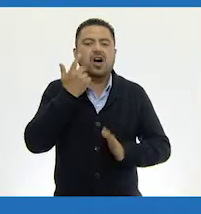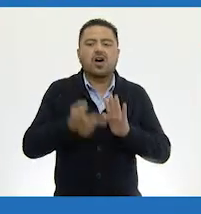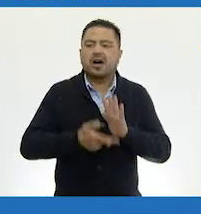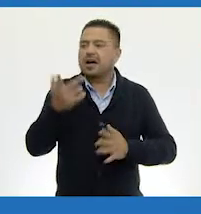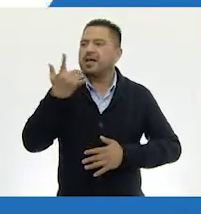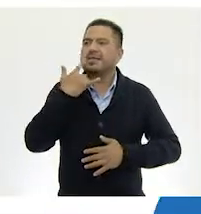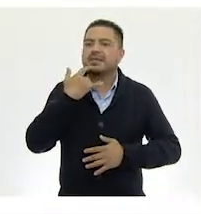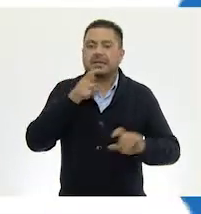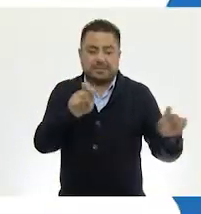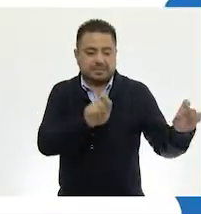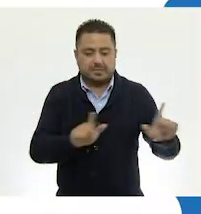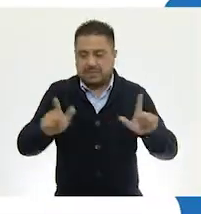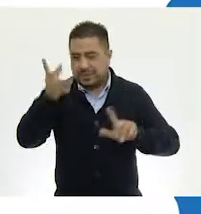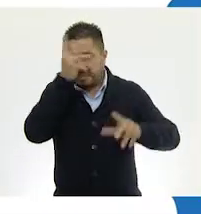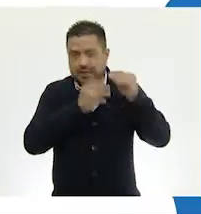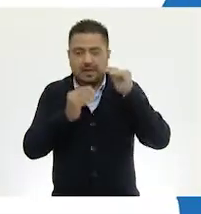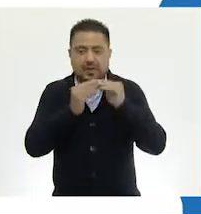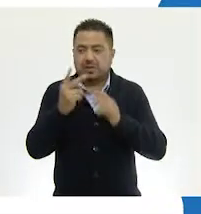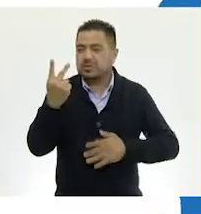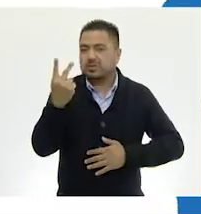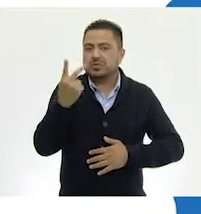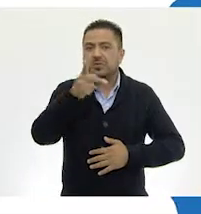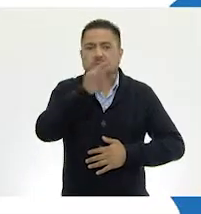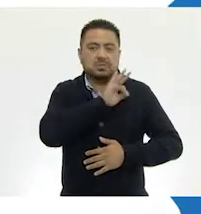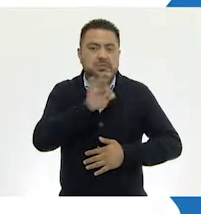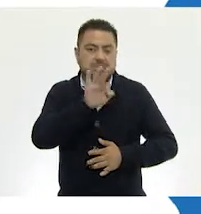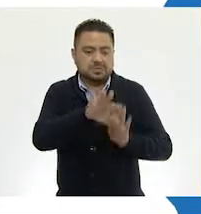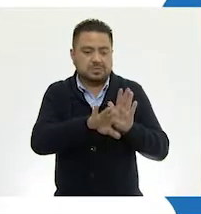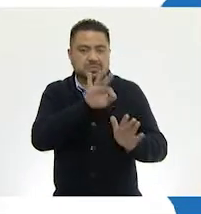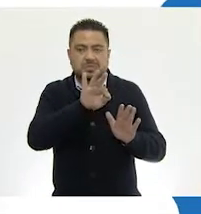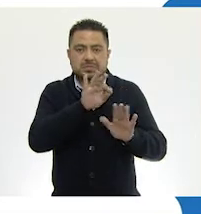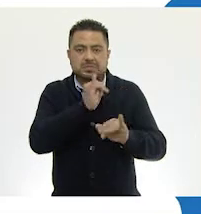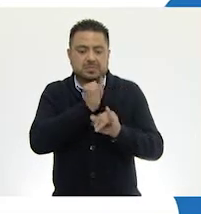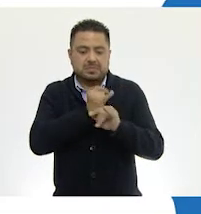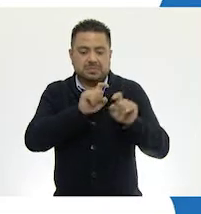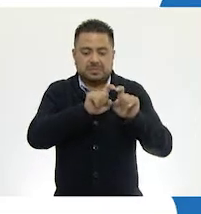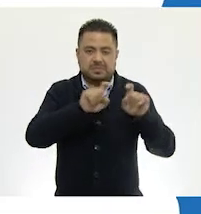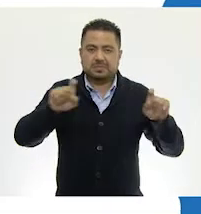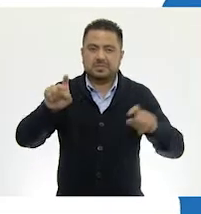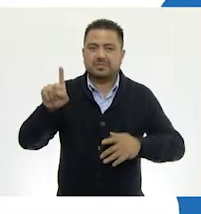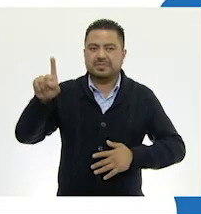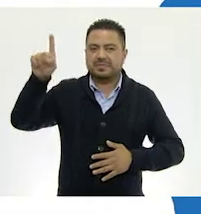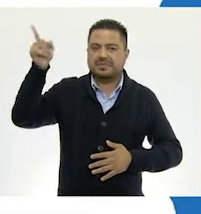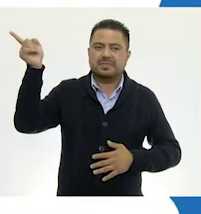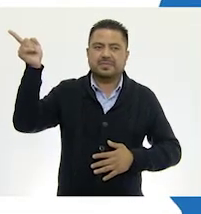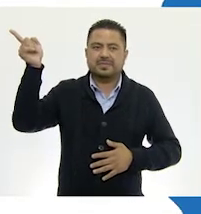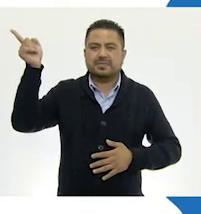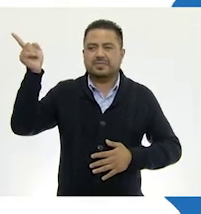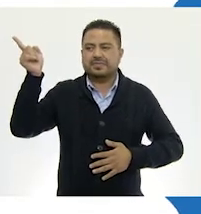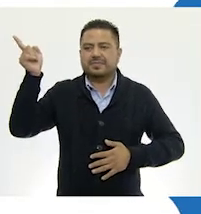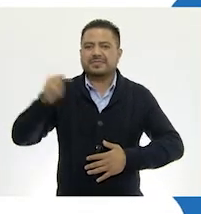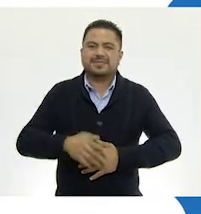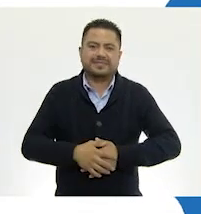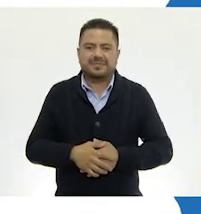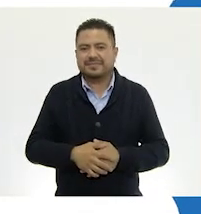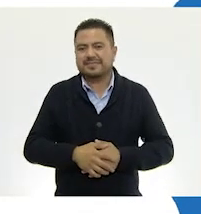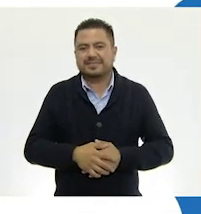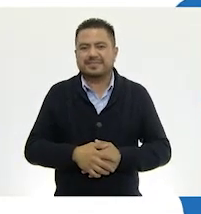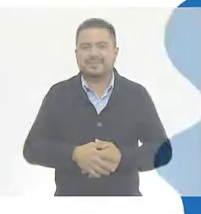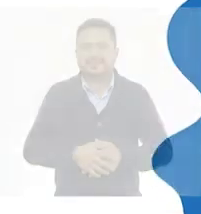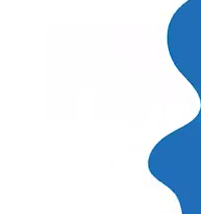volver a ver los programas de Aprende en Casa 2, los puedes encontrar en la siguiente liga. Aprende en Casa.cep